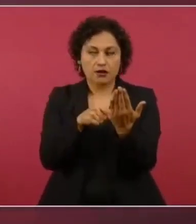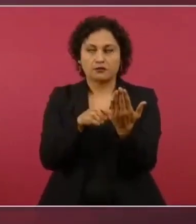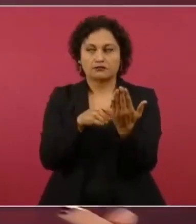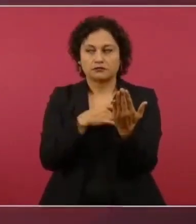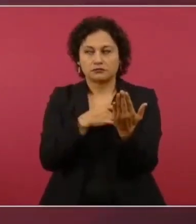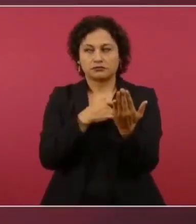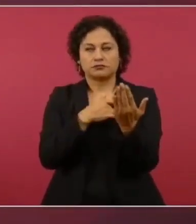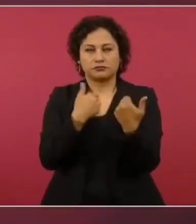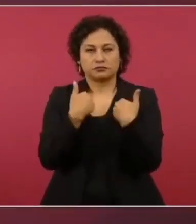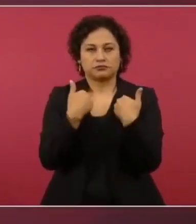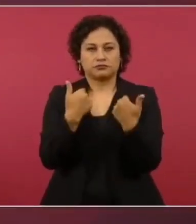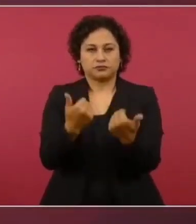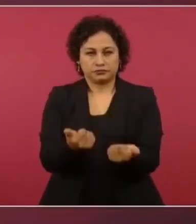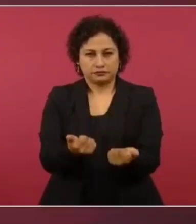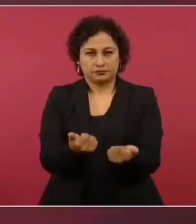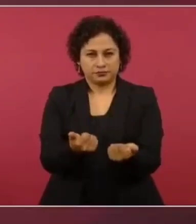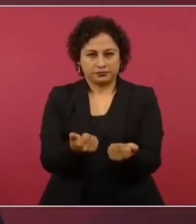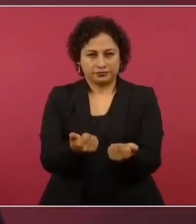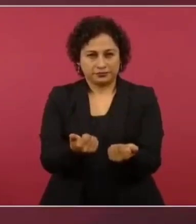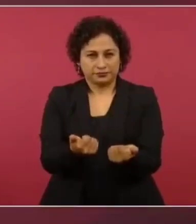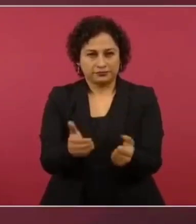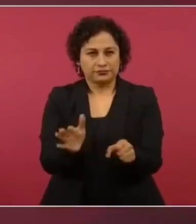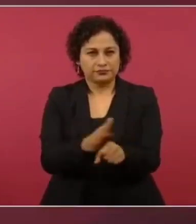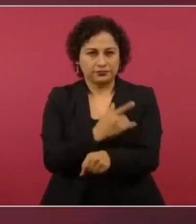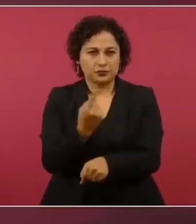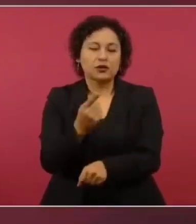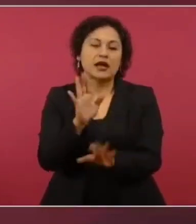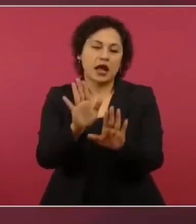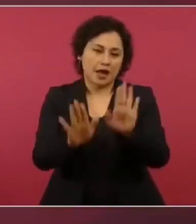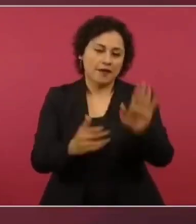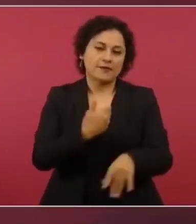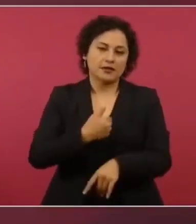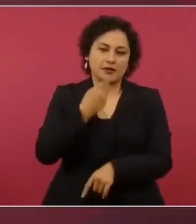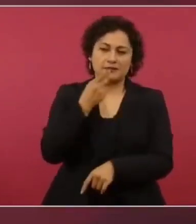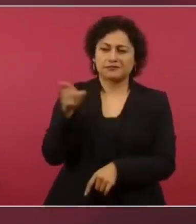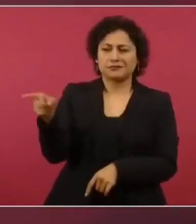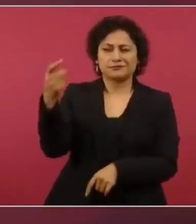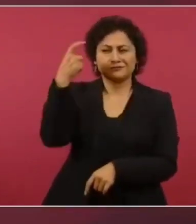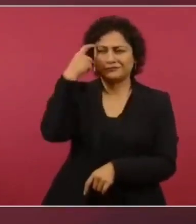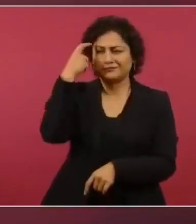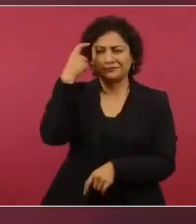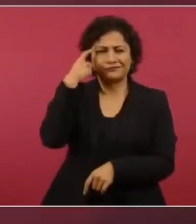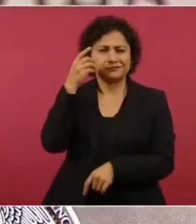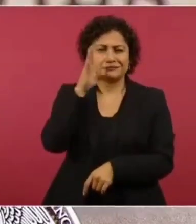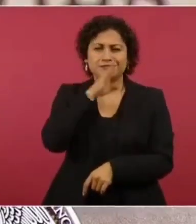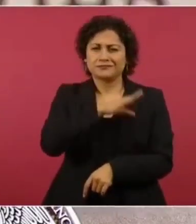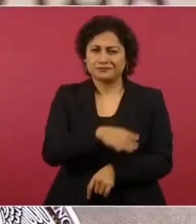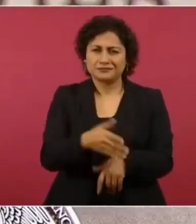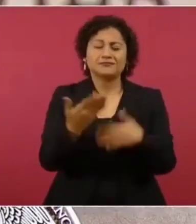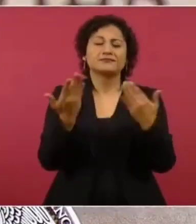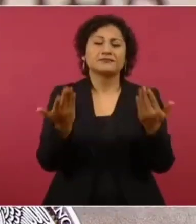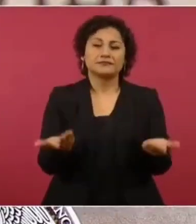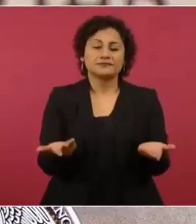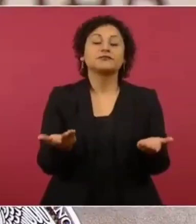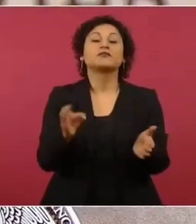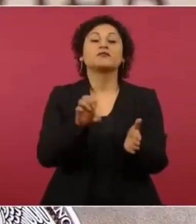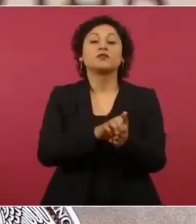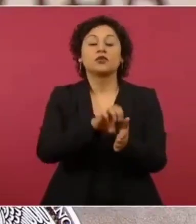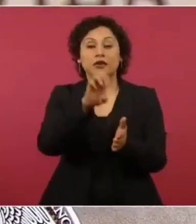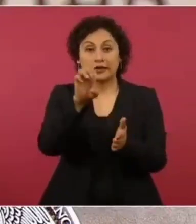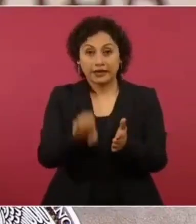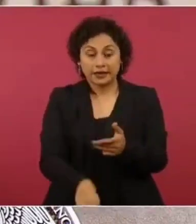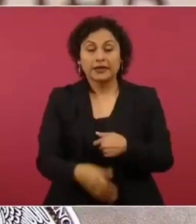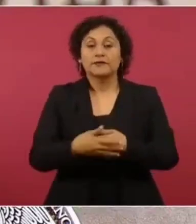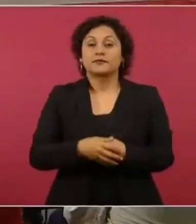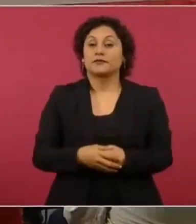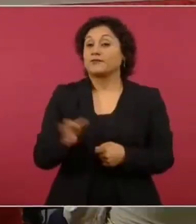es el menos común de los sentidos. Continúa cuando lo reciban de algunas misterios, de algunas misiones